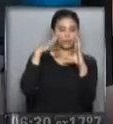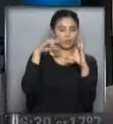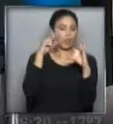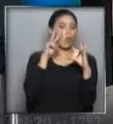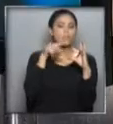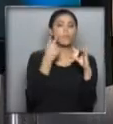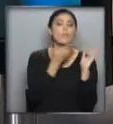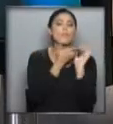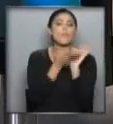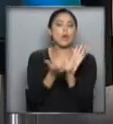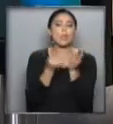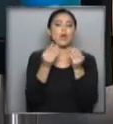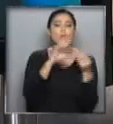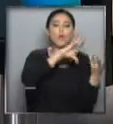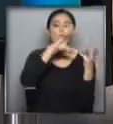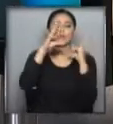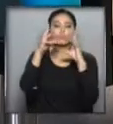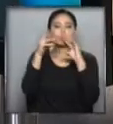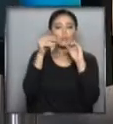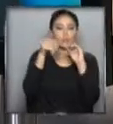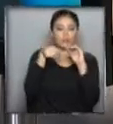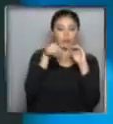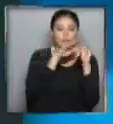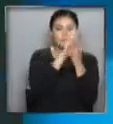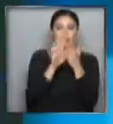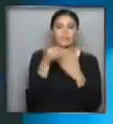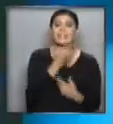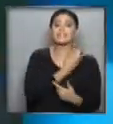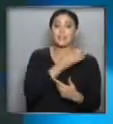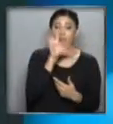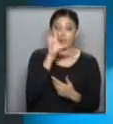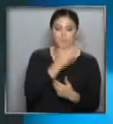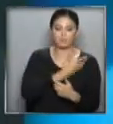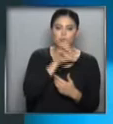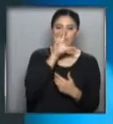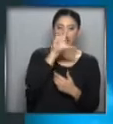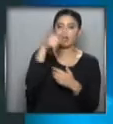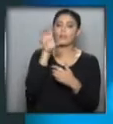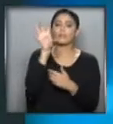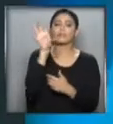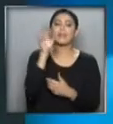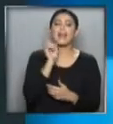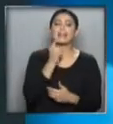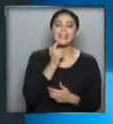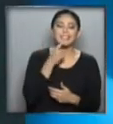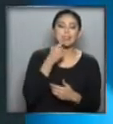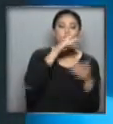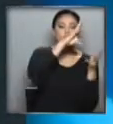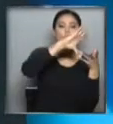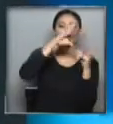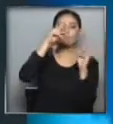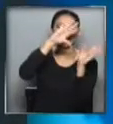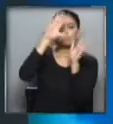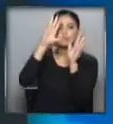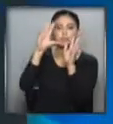cómo se desplaza la nubosidad... ...sobre el sur y centro de Santa Fe... ...y sobre la provincia de Entre Ríos... ...incluso, muy